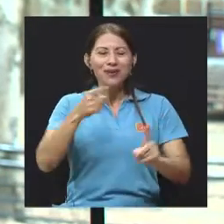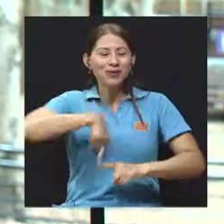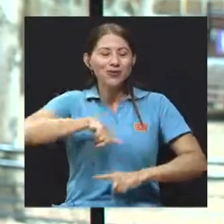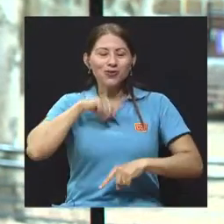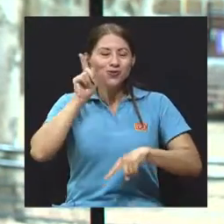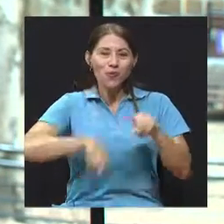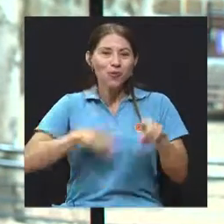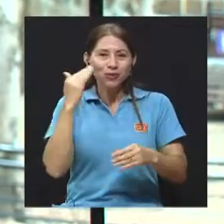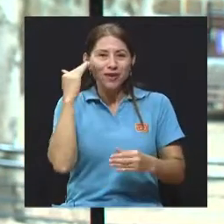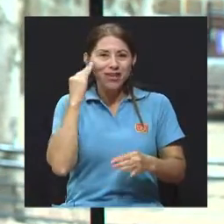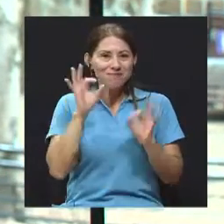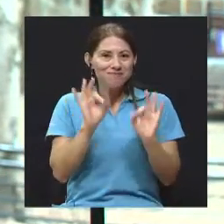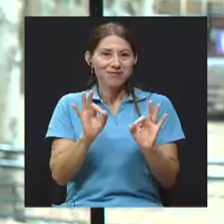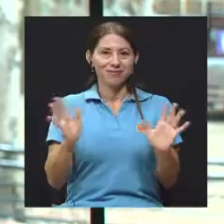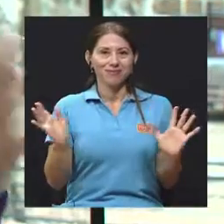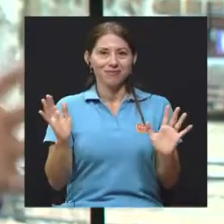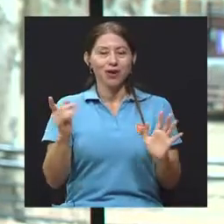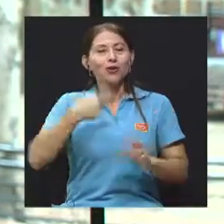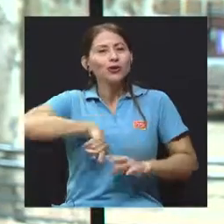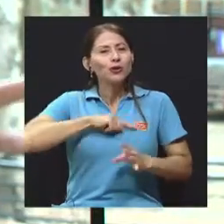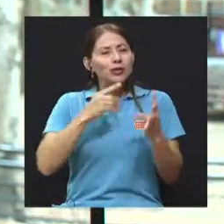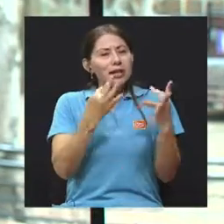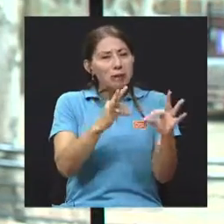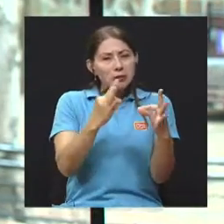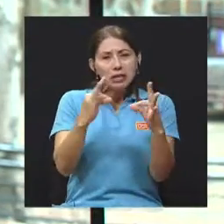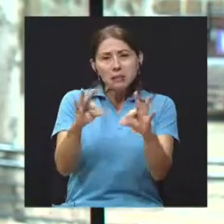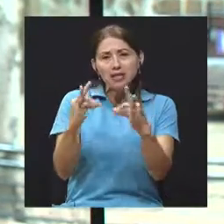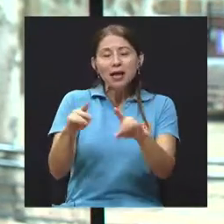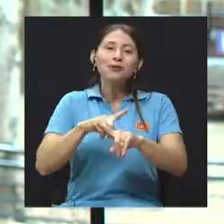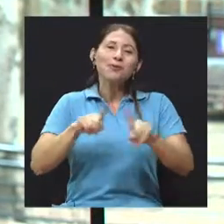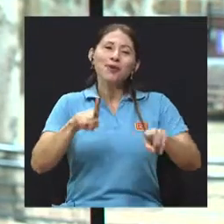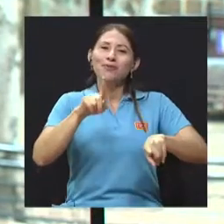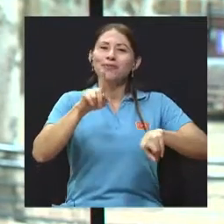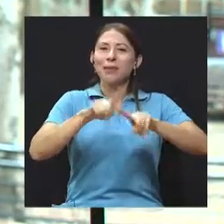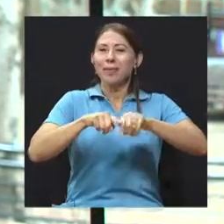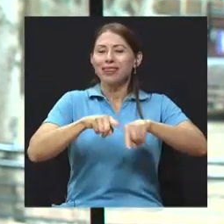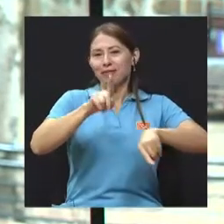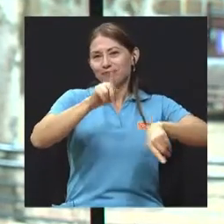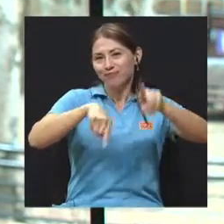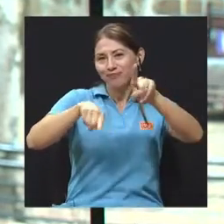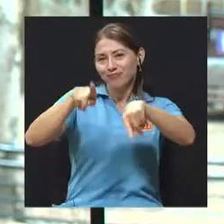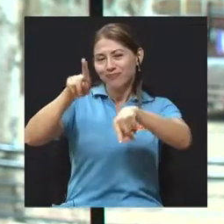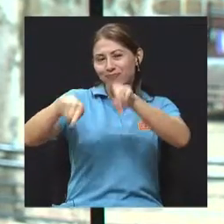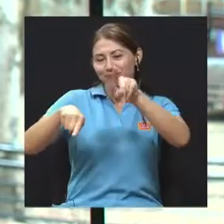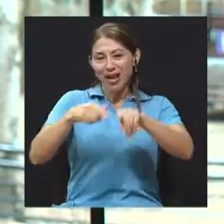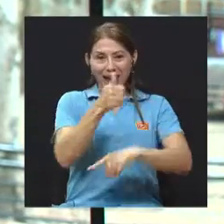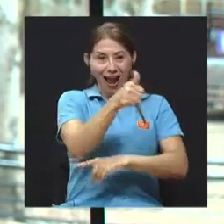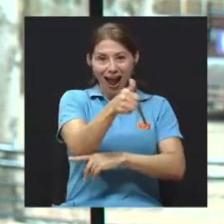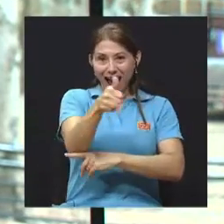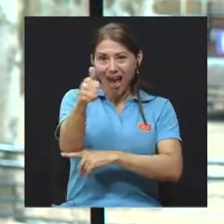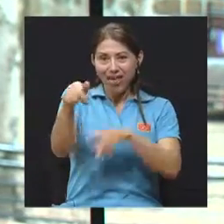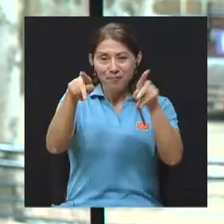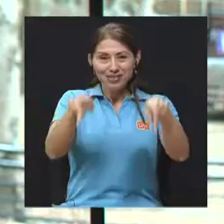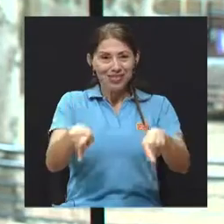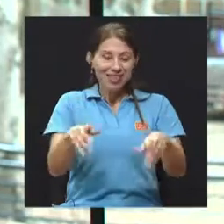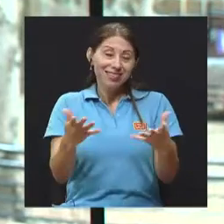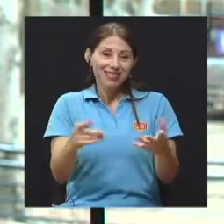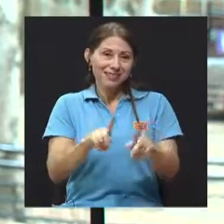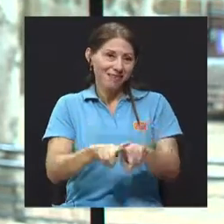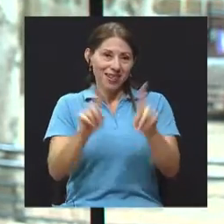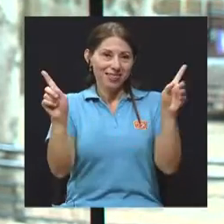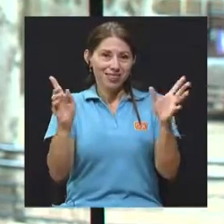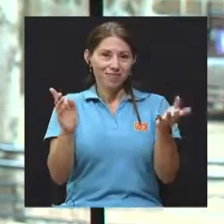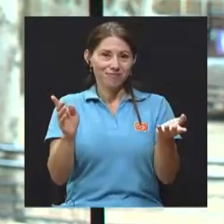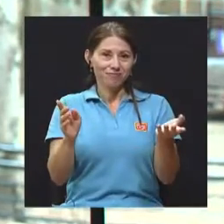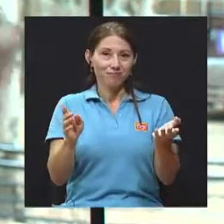prever, lo buscamos. Cada paciente será una visión individual y habrá que seguirlo, ¿verdad? No se contagia con el contacto.